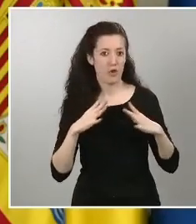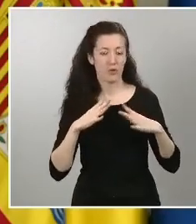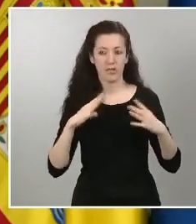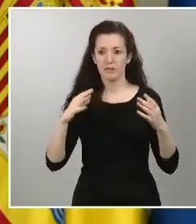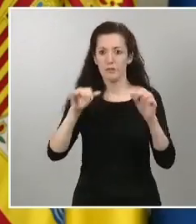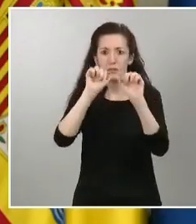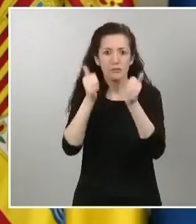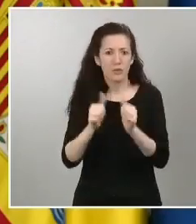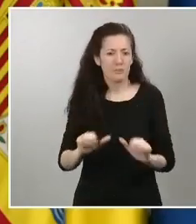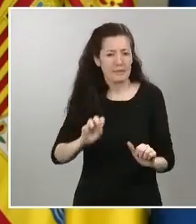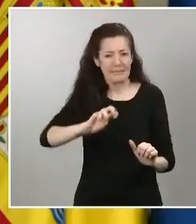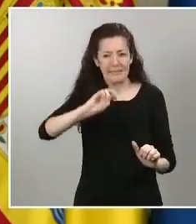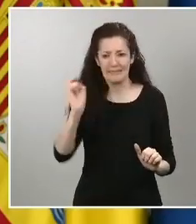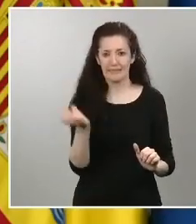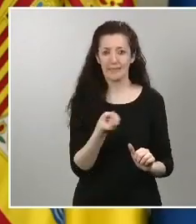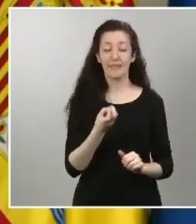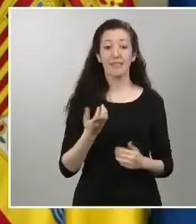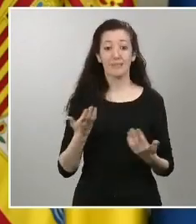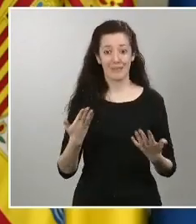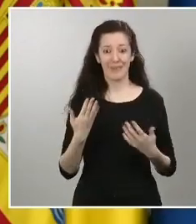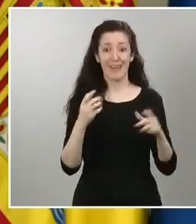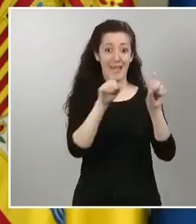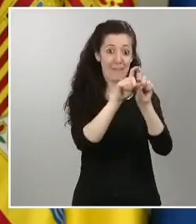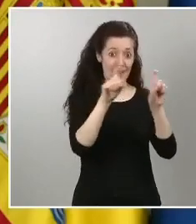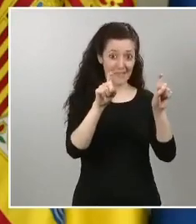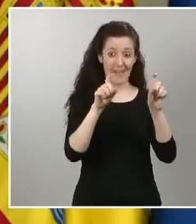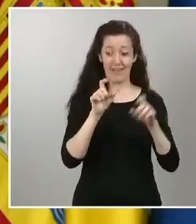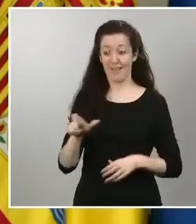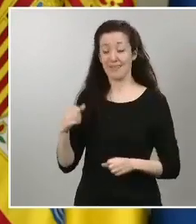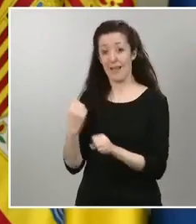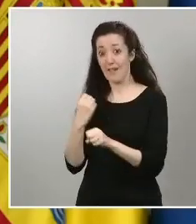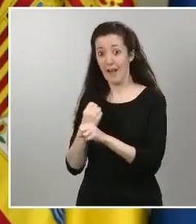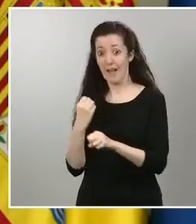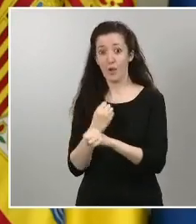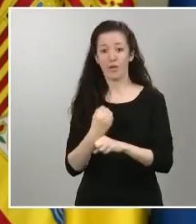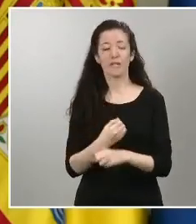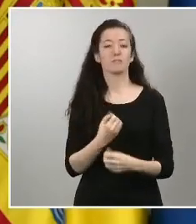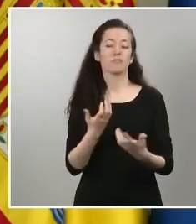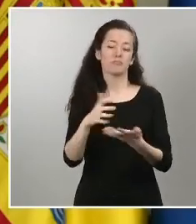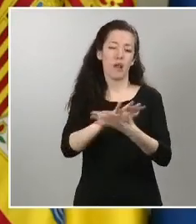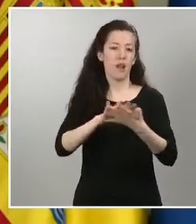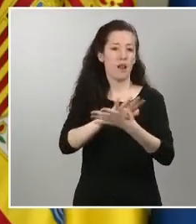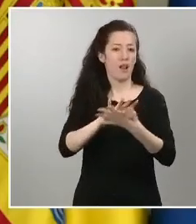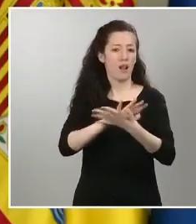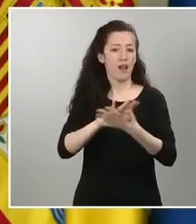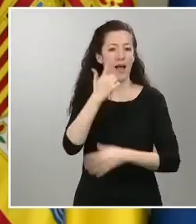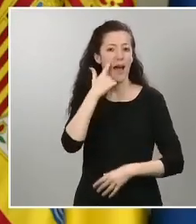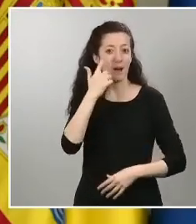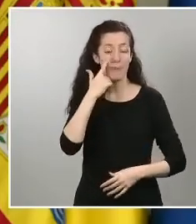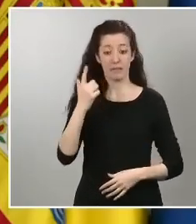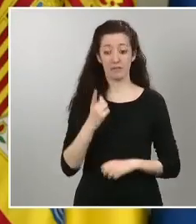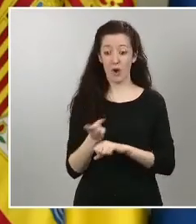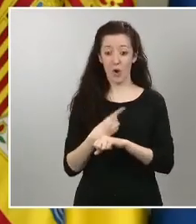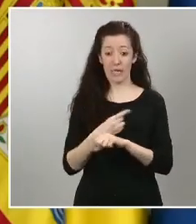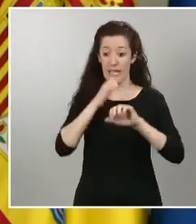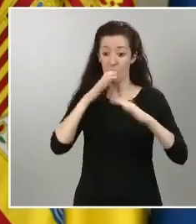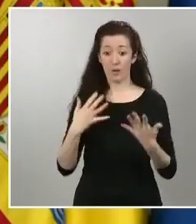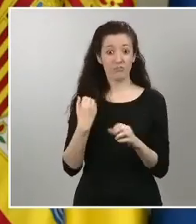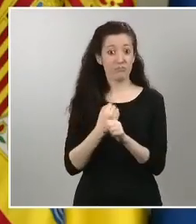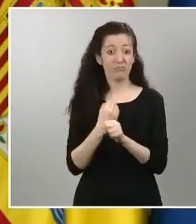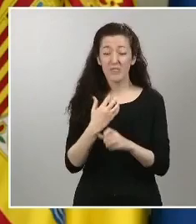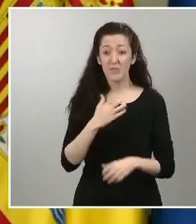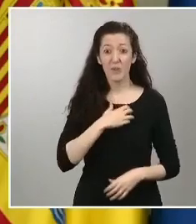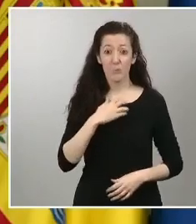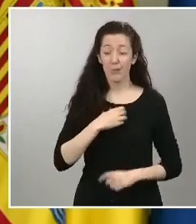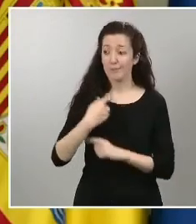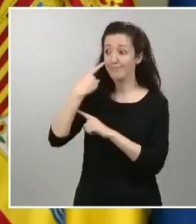en la negociación con las empresas las que determinen la fórmula de devolución de estas horas que en el día de hoy no vamos